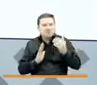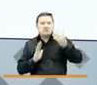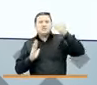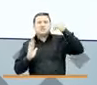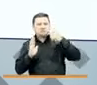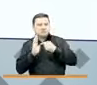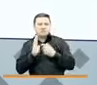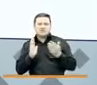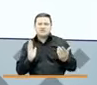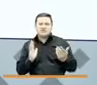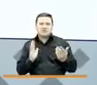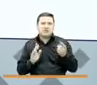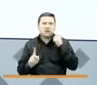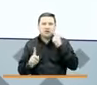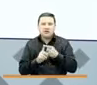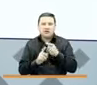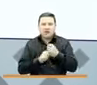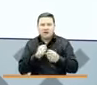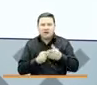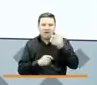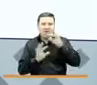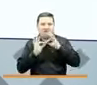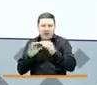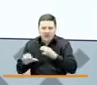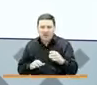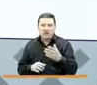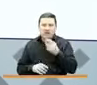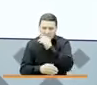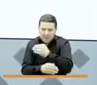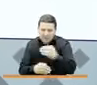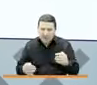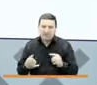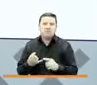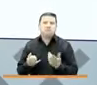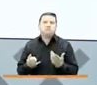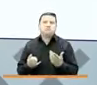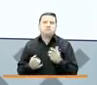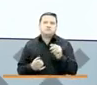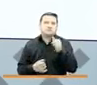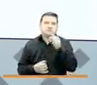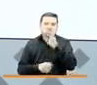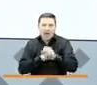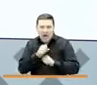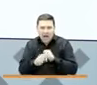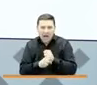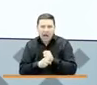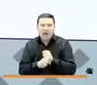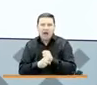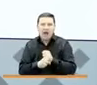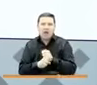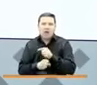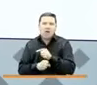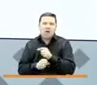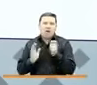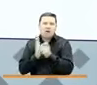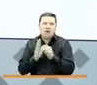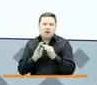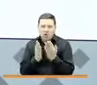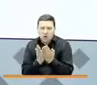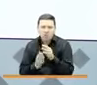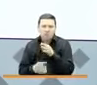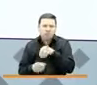tienen específicas edades. Familias en acción son los niños hasta 18 años que están en edad escolar.